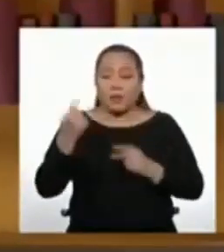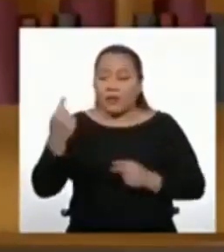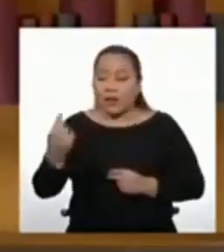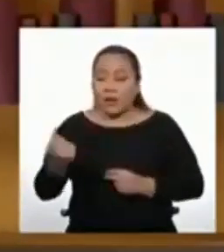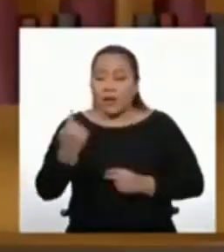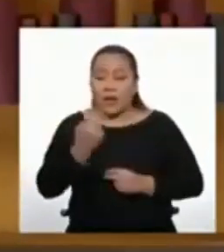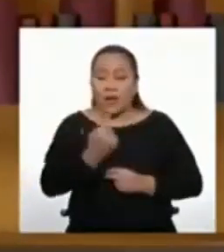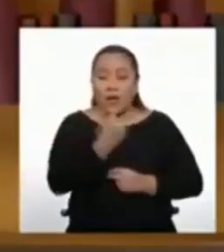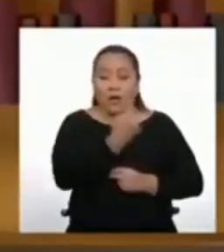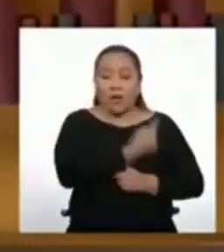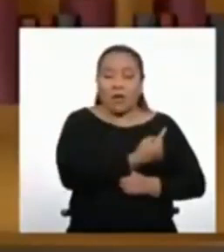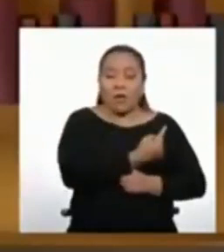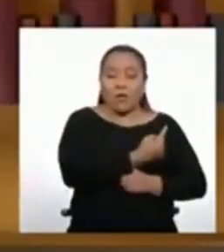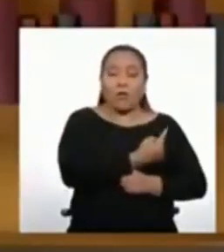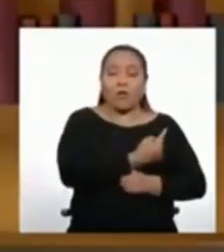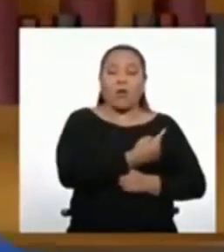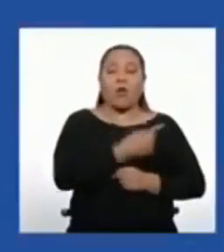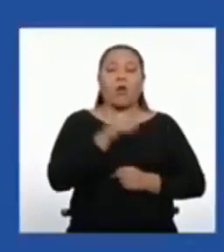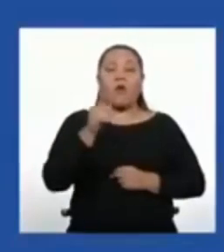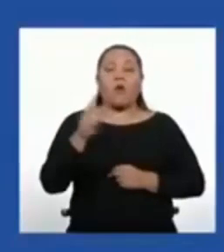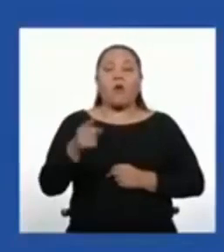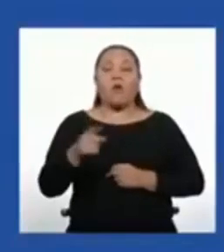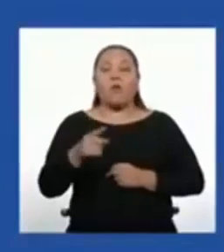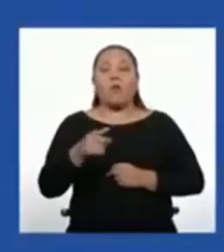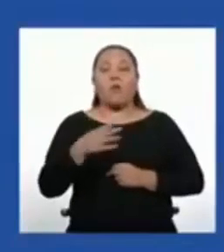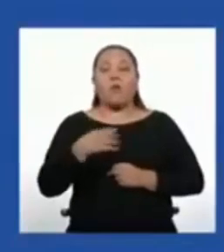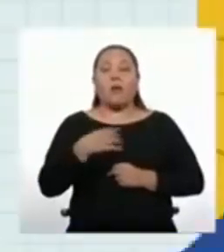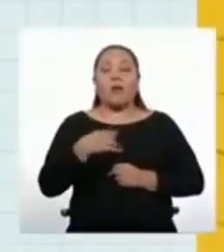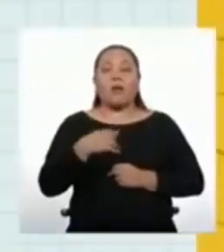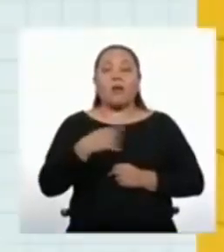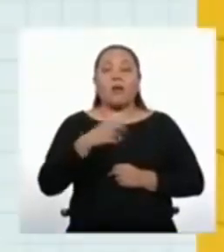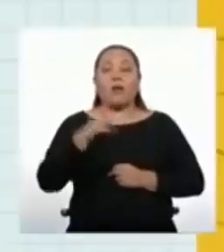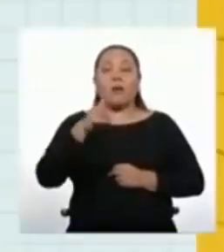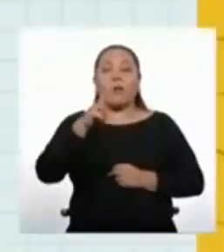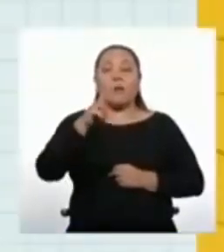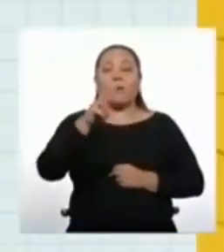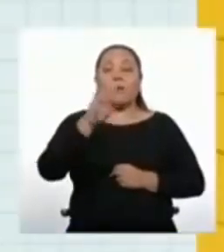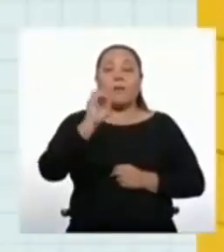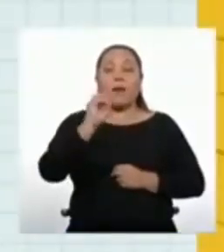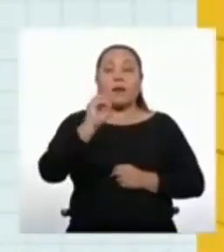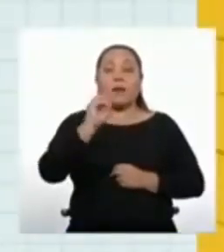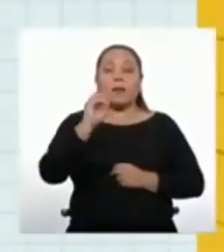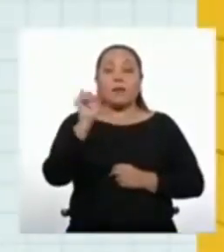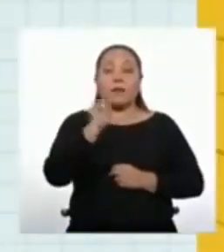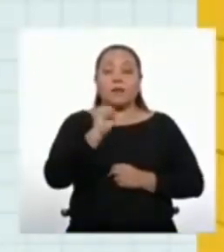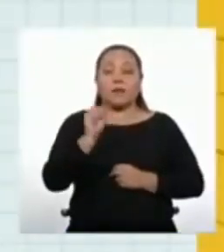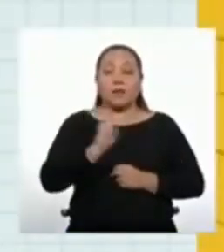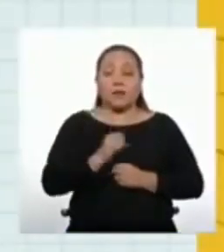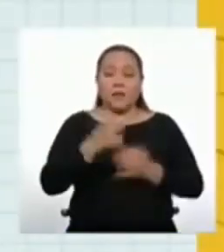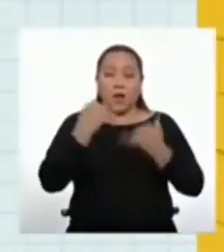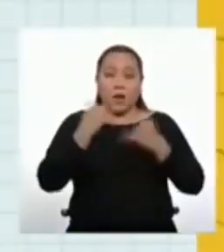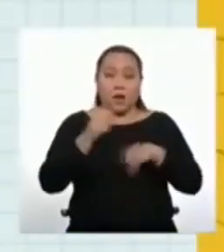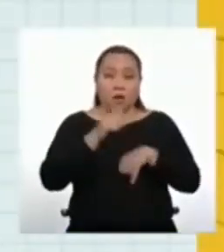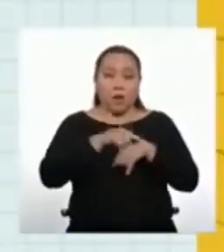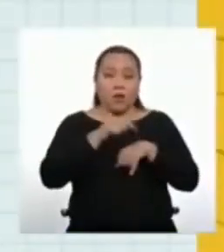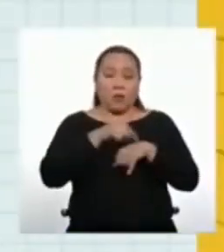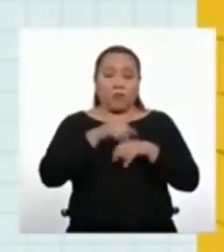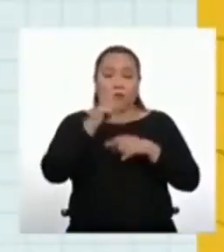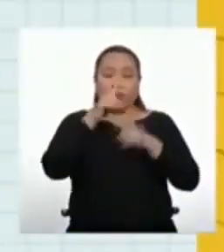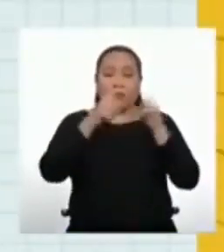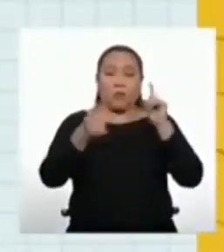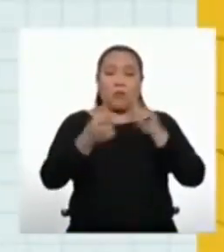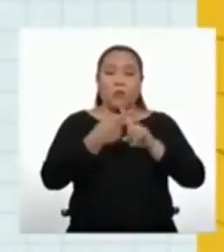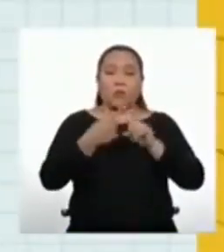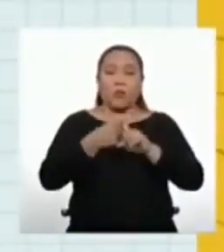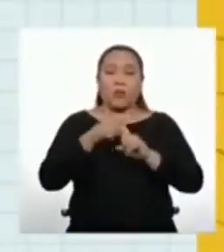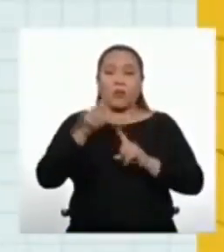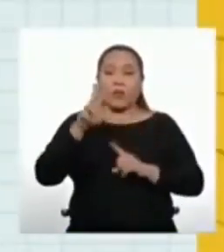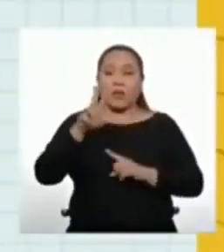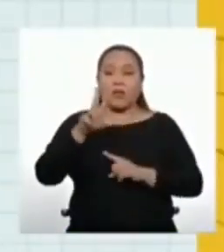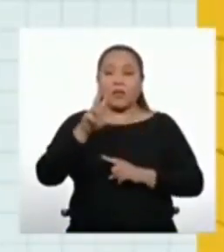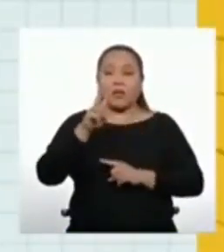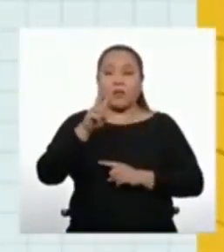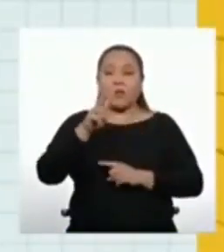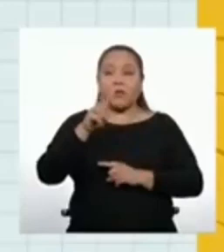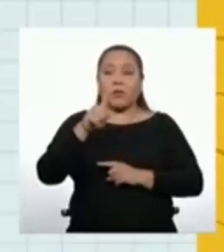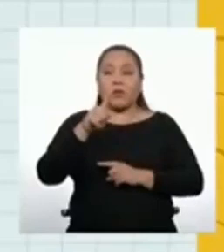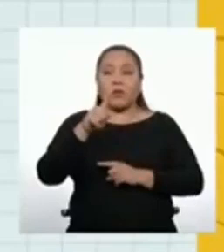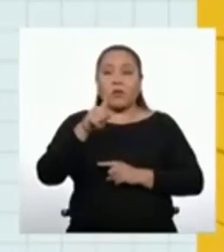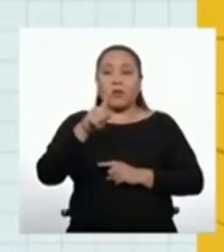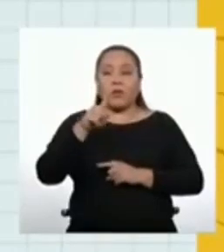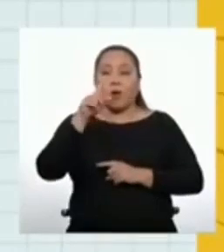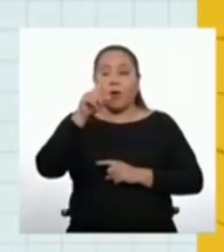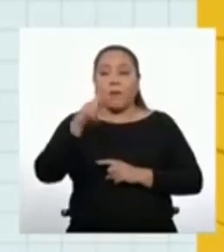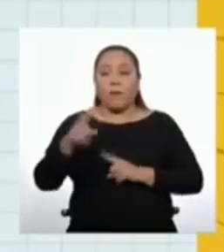soles, ¿cuánto dinero hará la familia? Ahora nos toca multiplicar 321 paquetes de mascarillas por